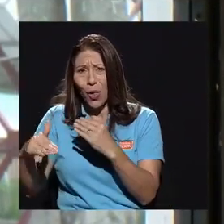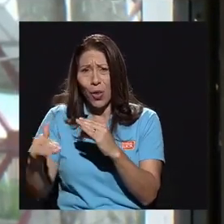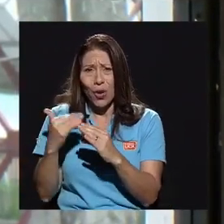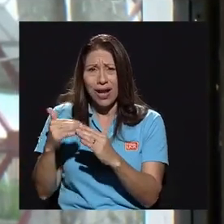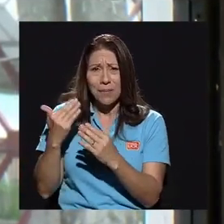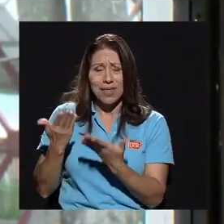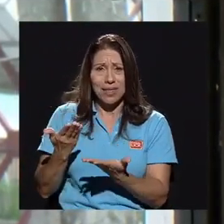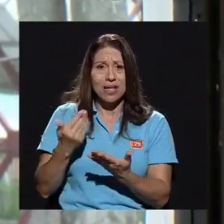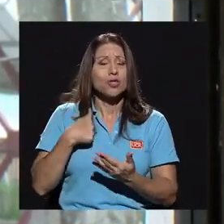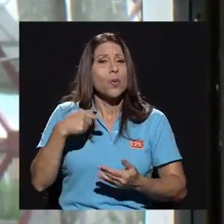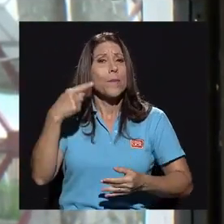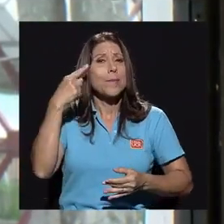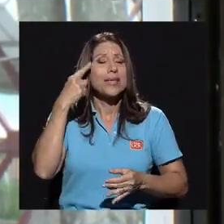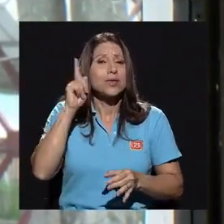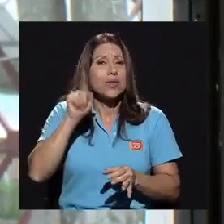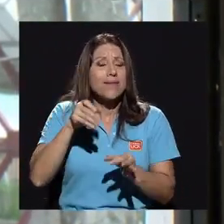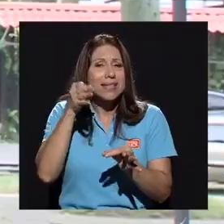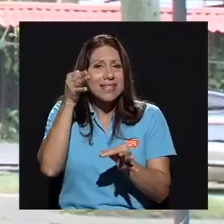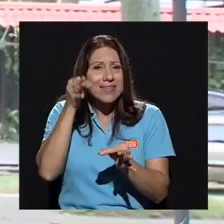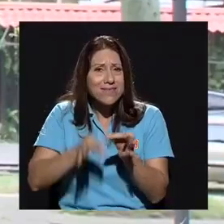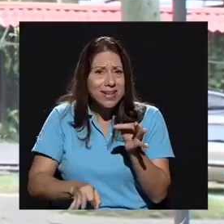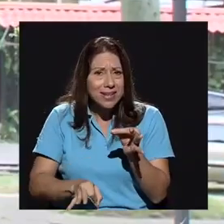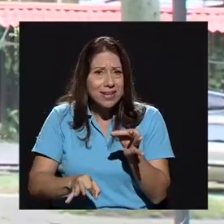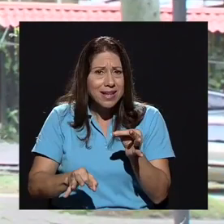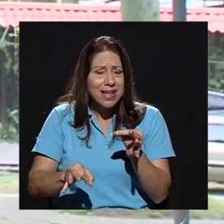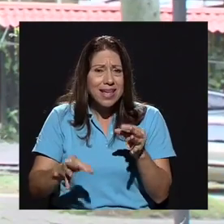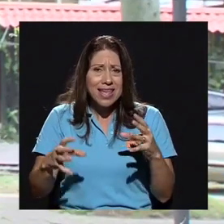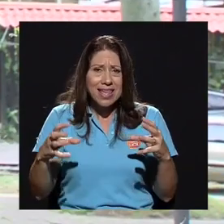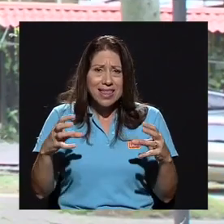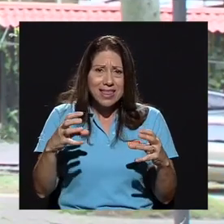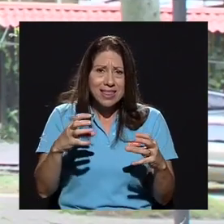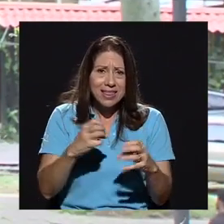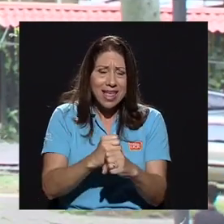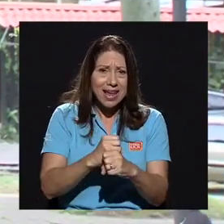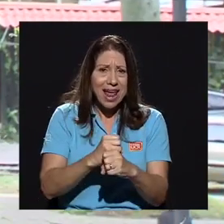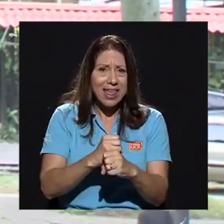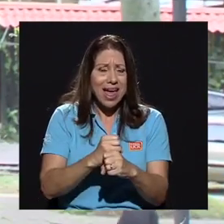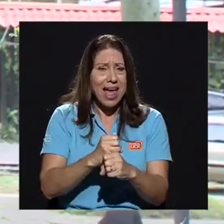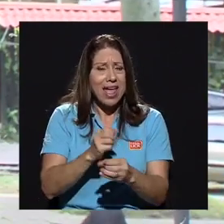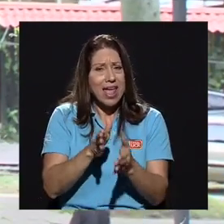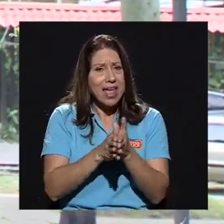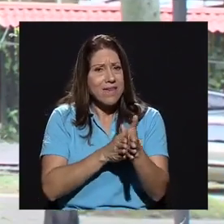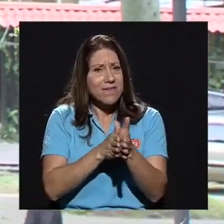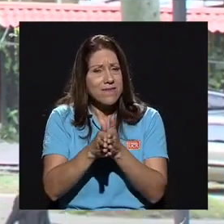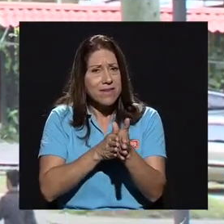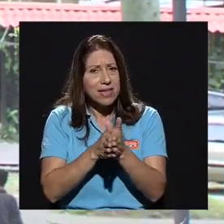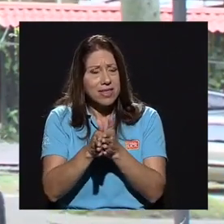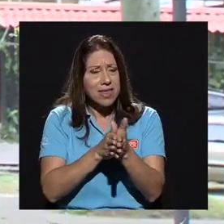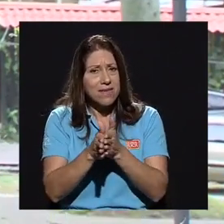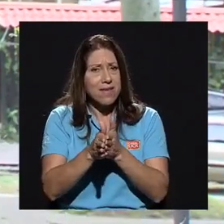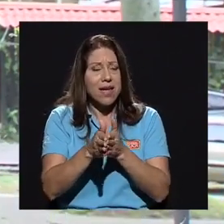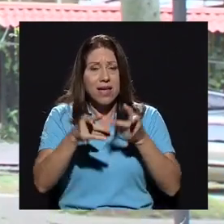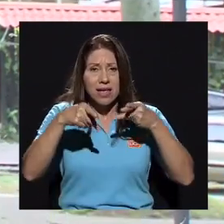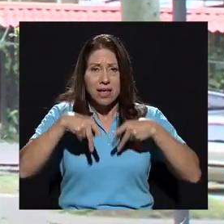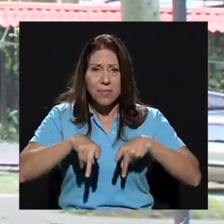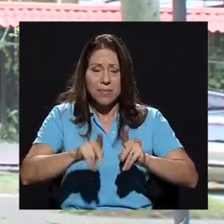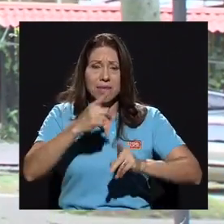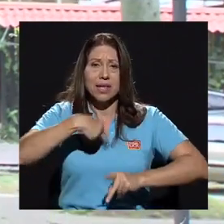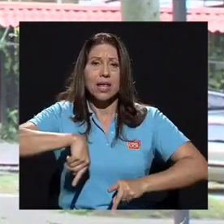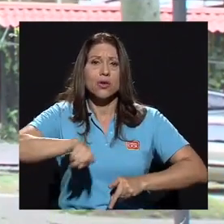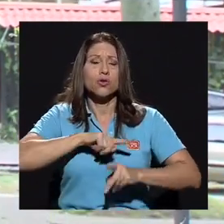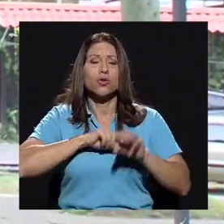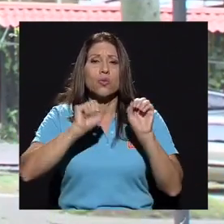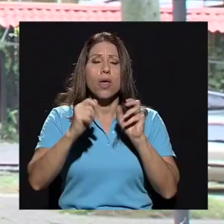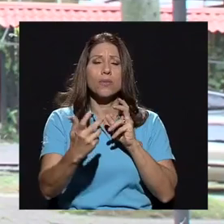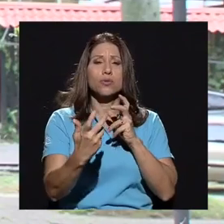que tiene que ser simplificada, integrada, que sea efectiva y que permita que nos adaptemos a